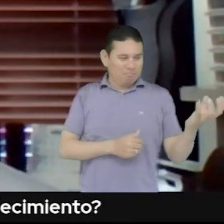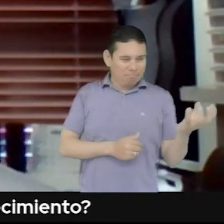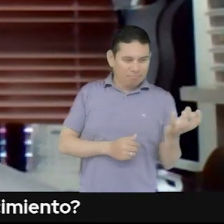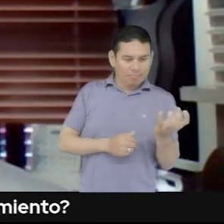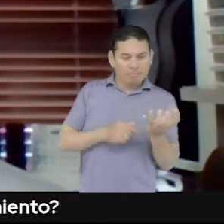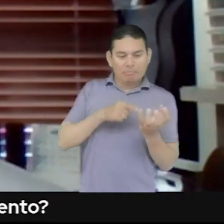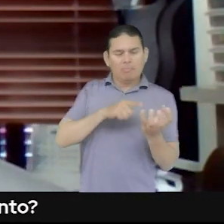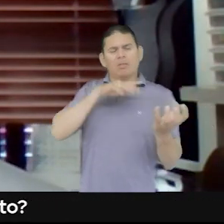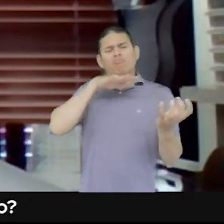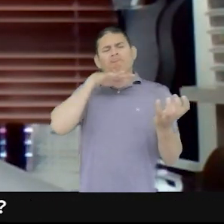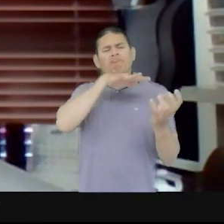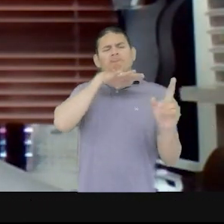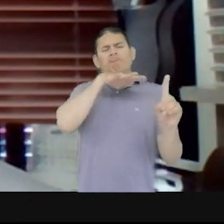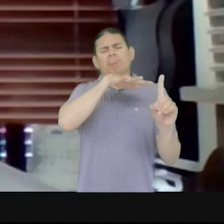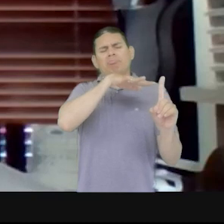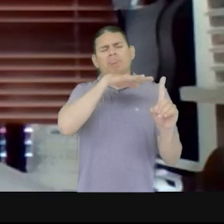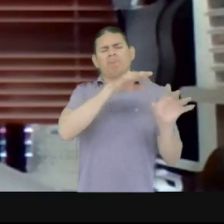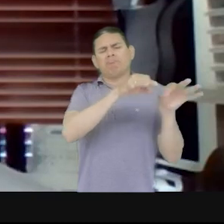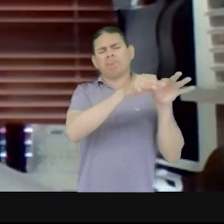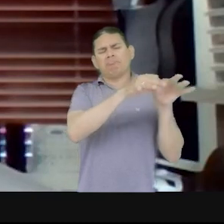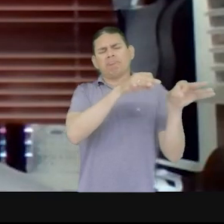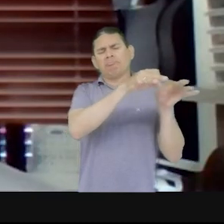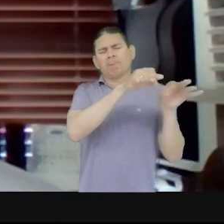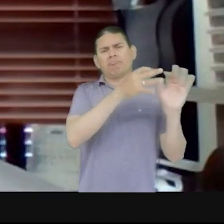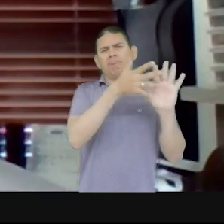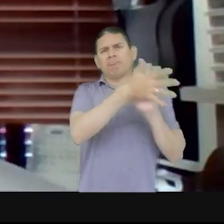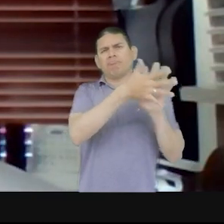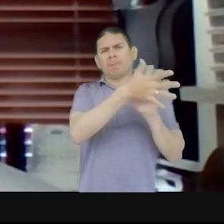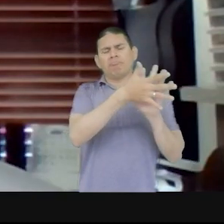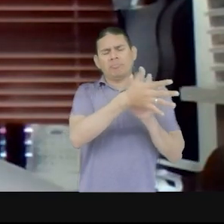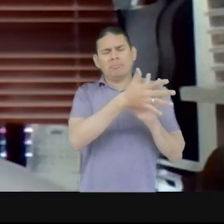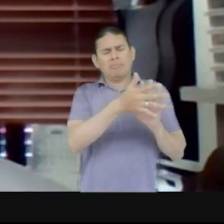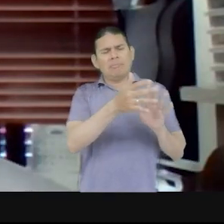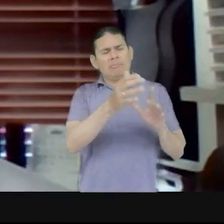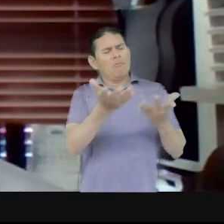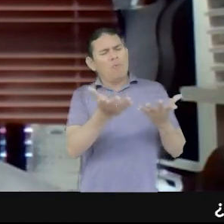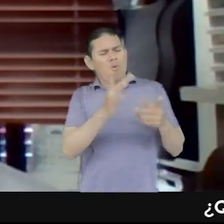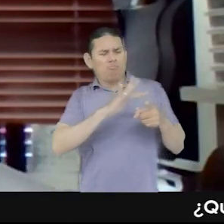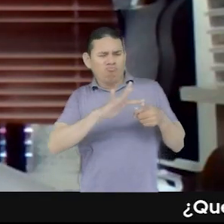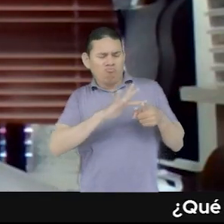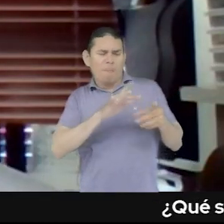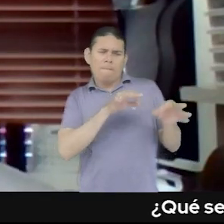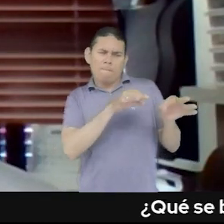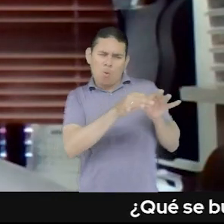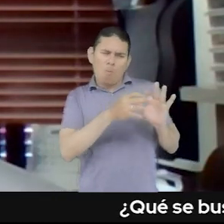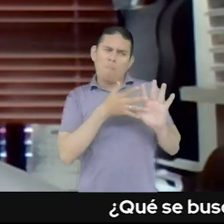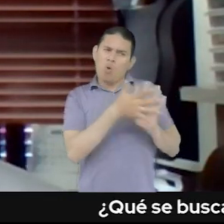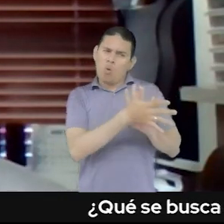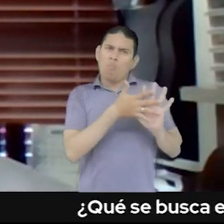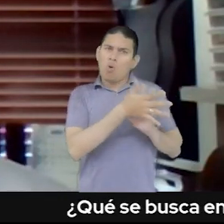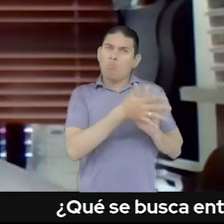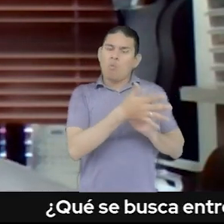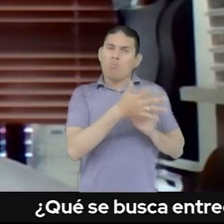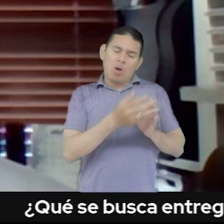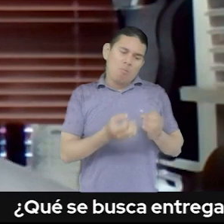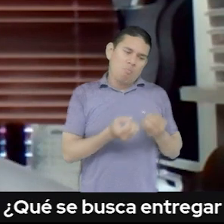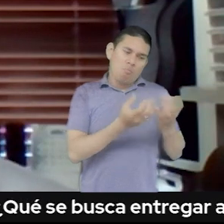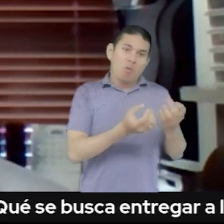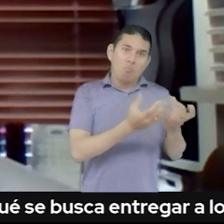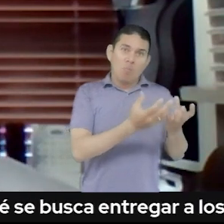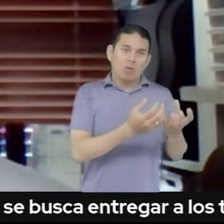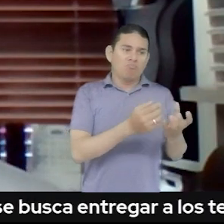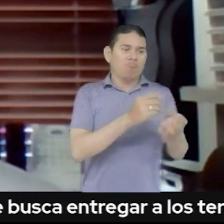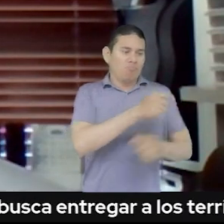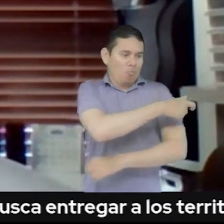sociedad civil, tengan más claridades frente a su rol, tengan más elementos prácticos que poder poner a